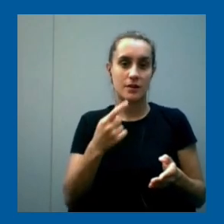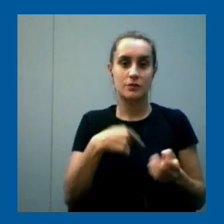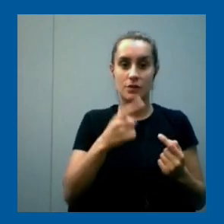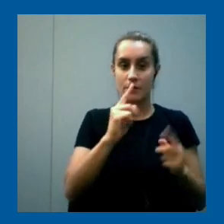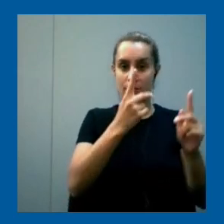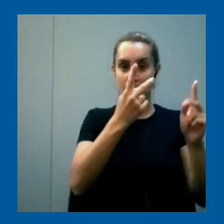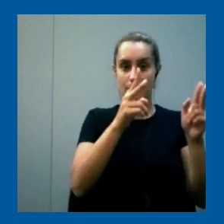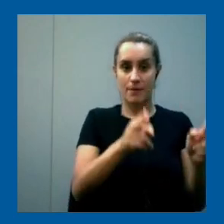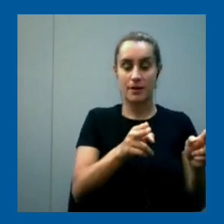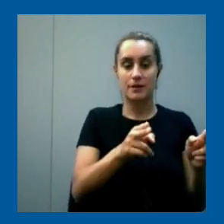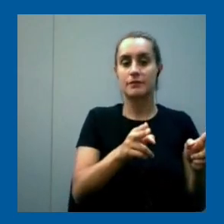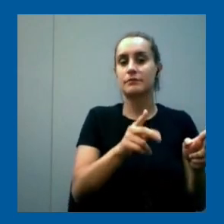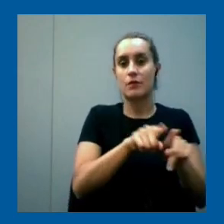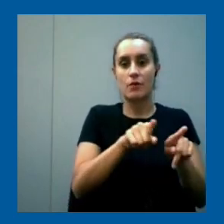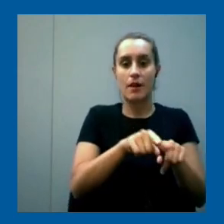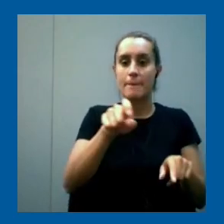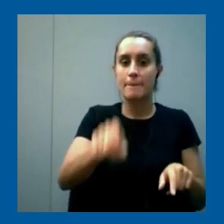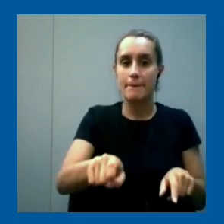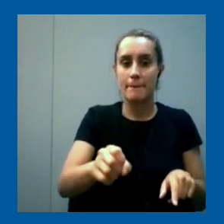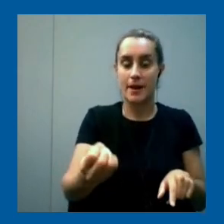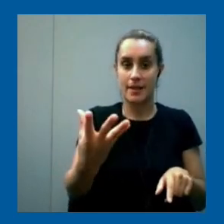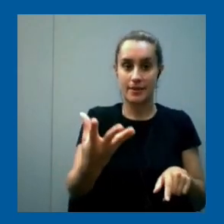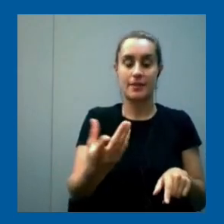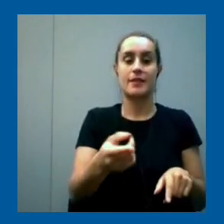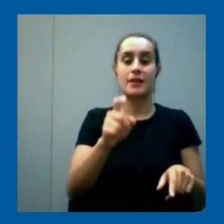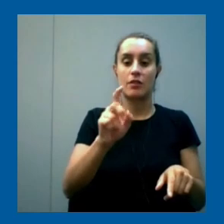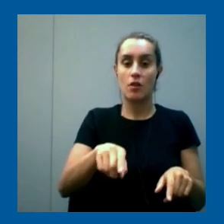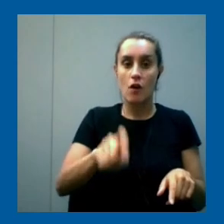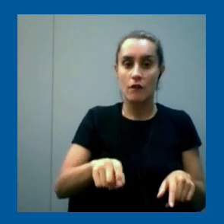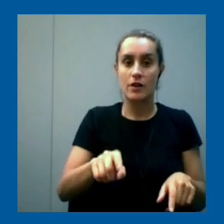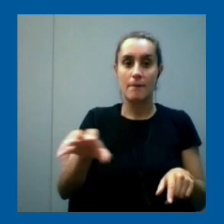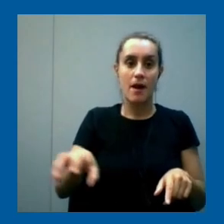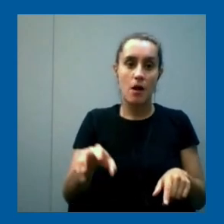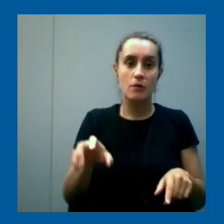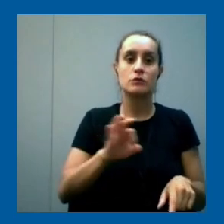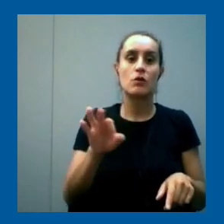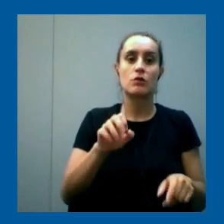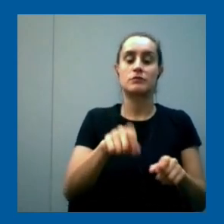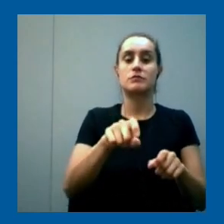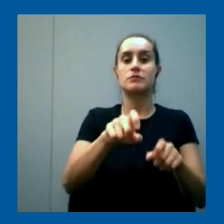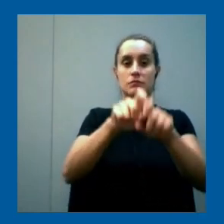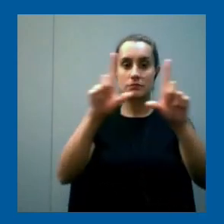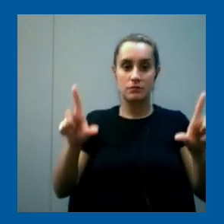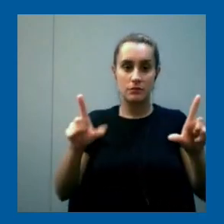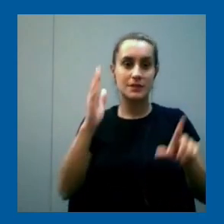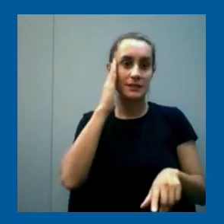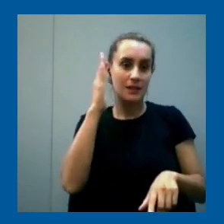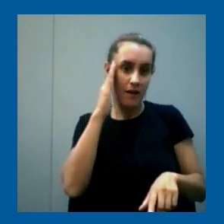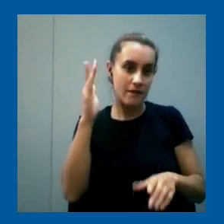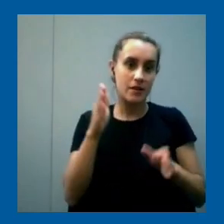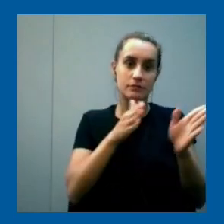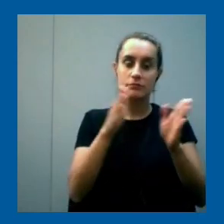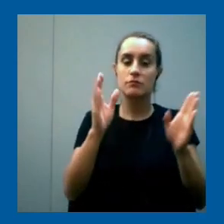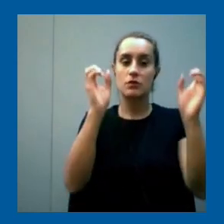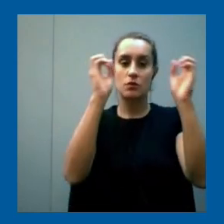es, bueno, prenderlo, saber prenderlo, saber hacer doble clic en una computadora, saber navegar, saber usar